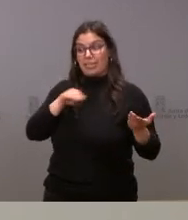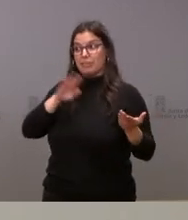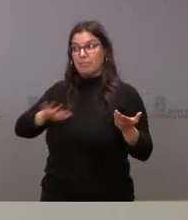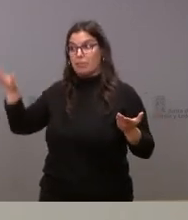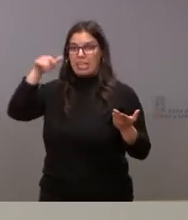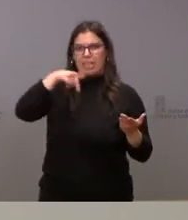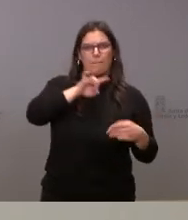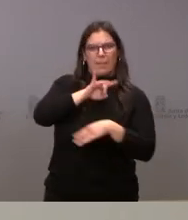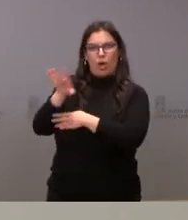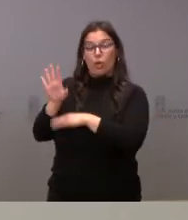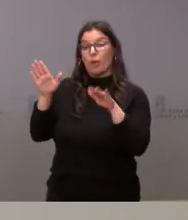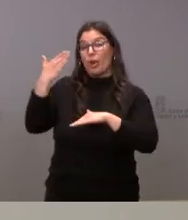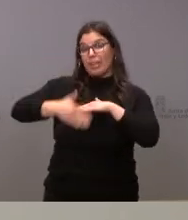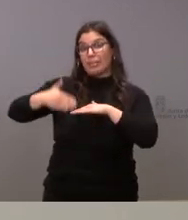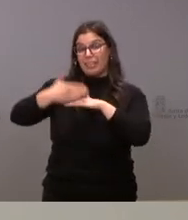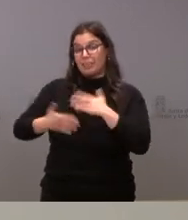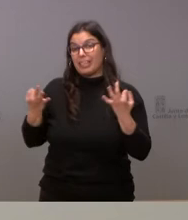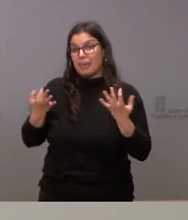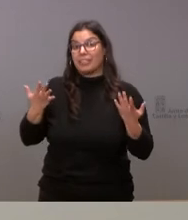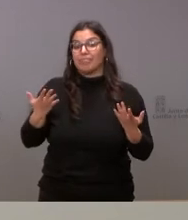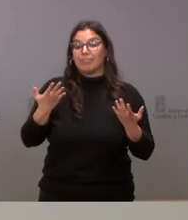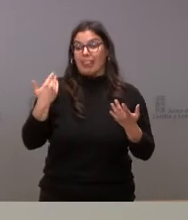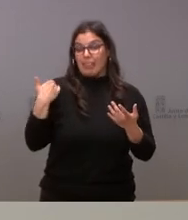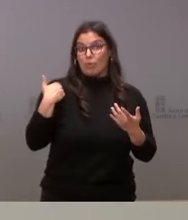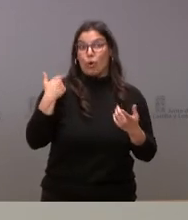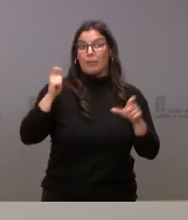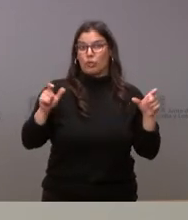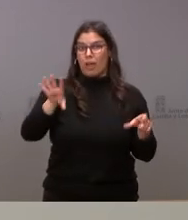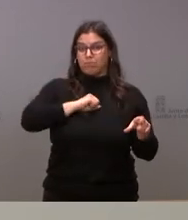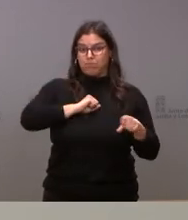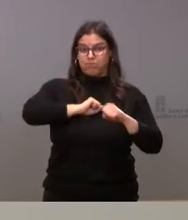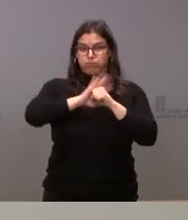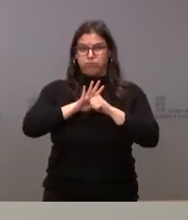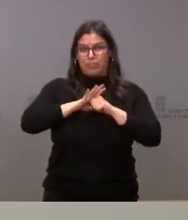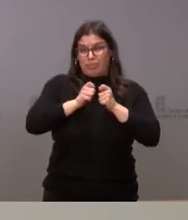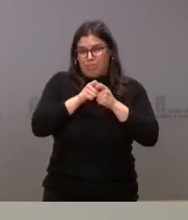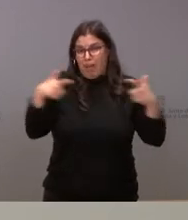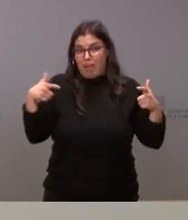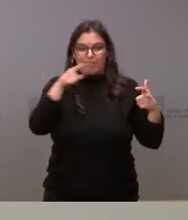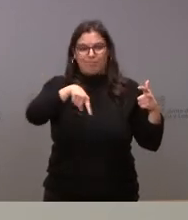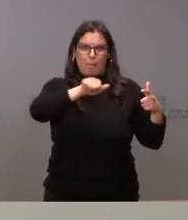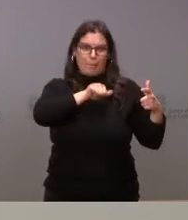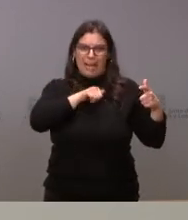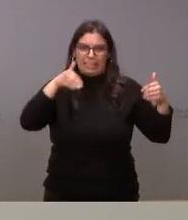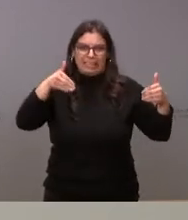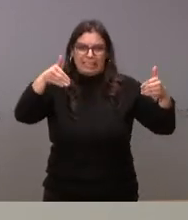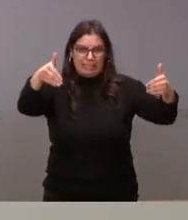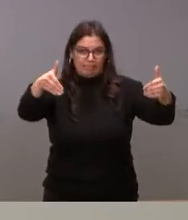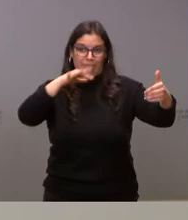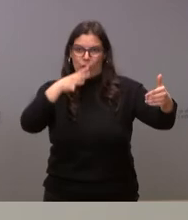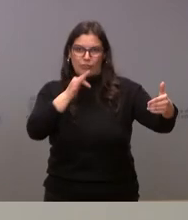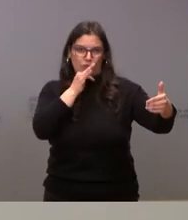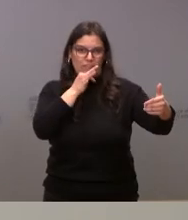está limitado por el hecho de que muchas personas que han pasado recientemente el contagio, pues lógicamente no pueden ser